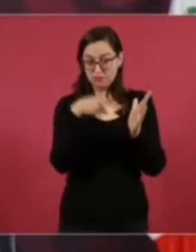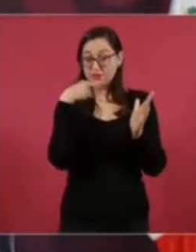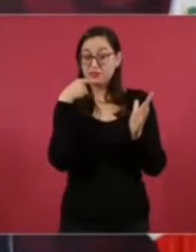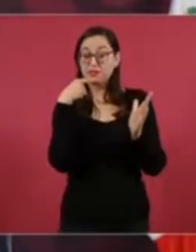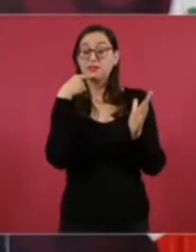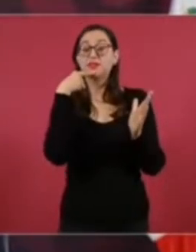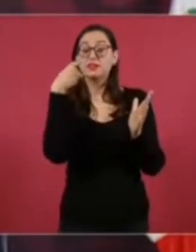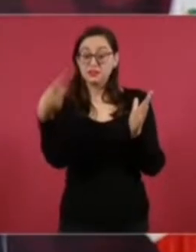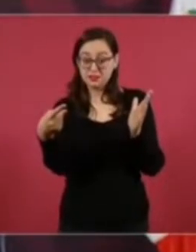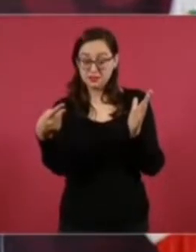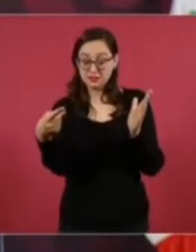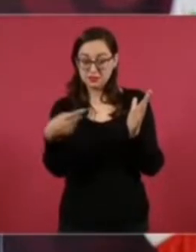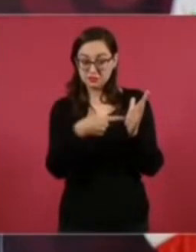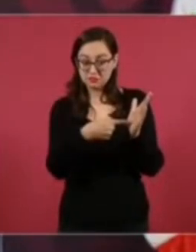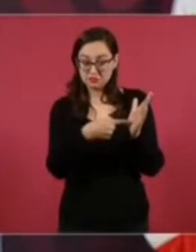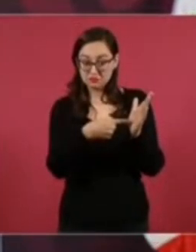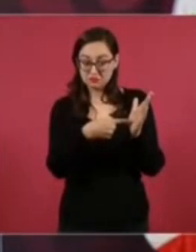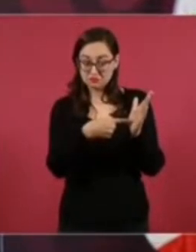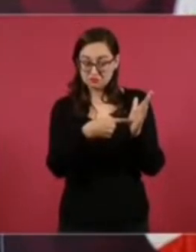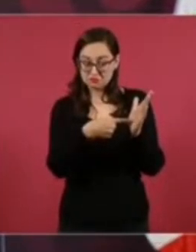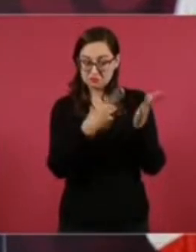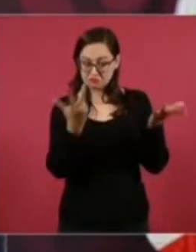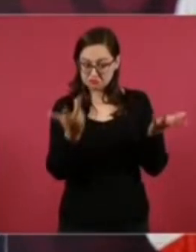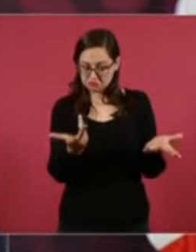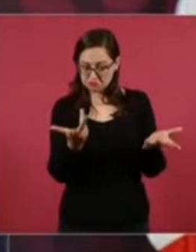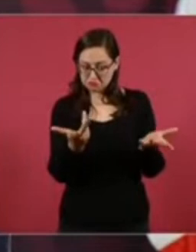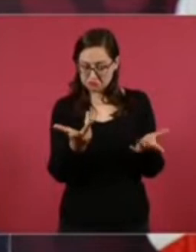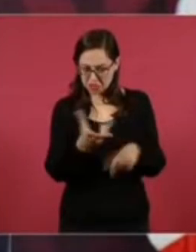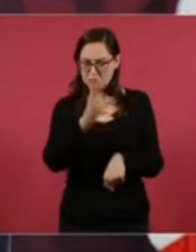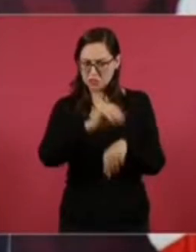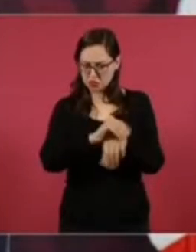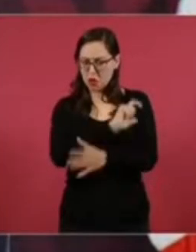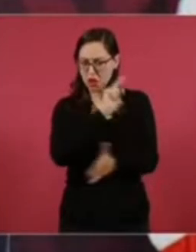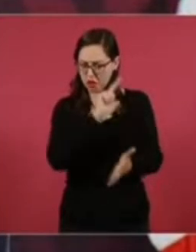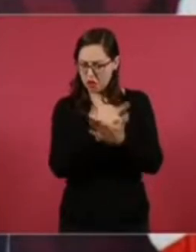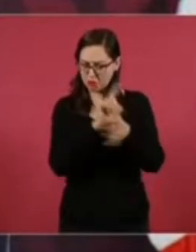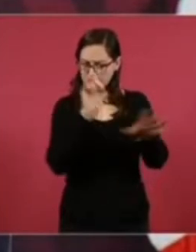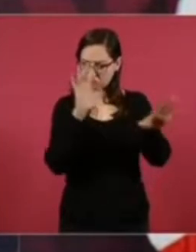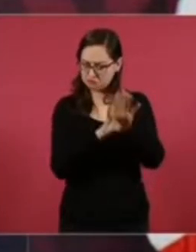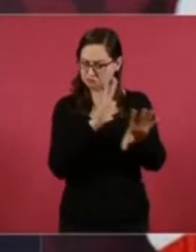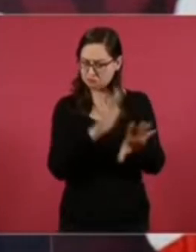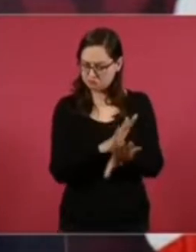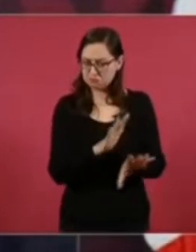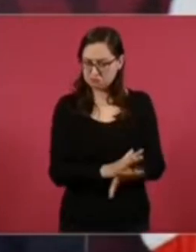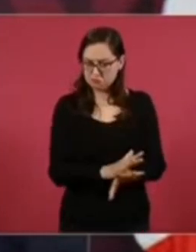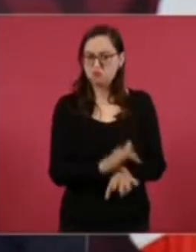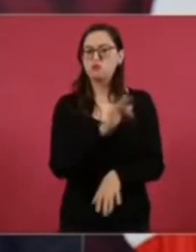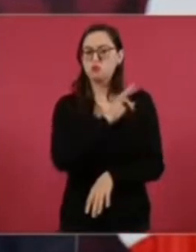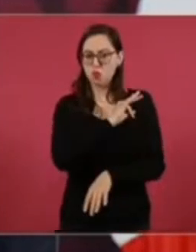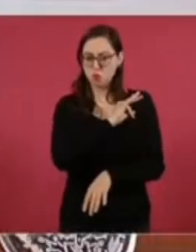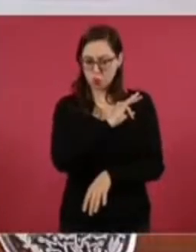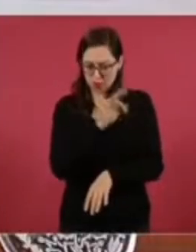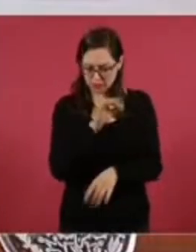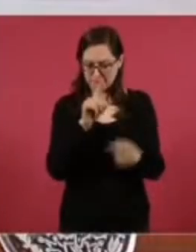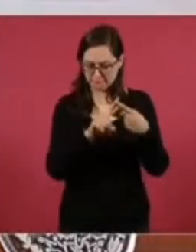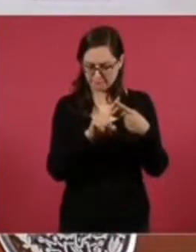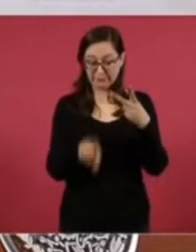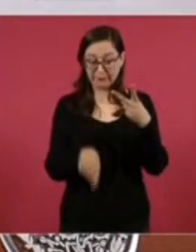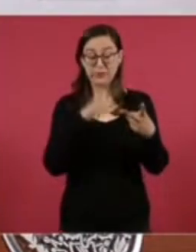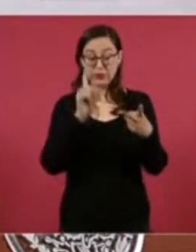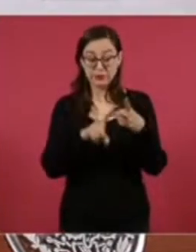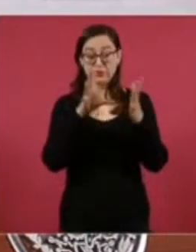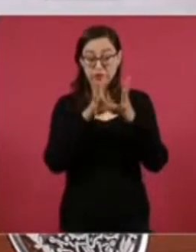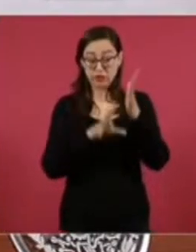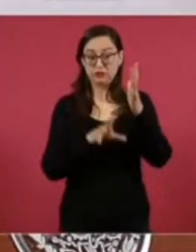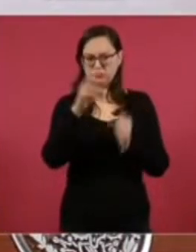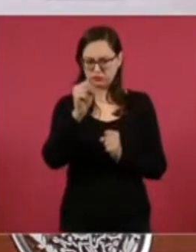que se pueden llevar a cabo reformas y que para reformar la Constitución se